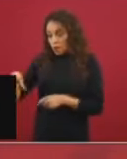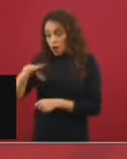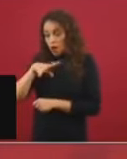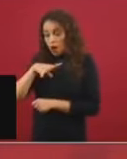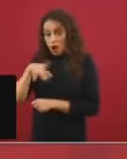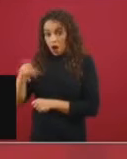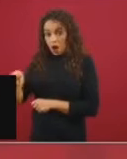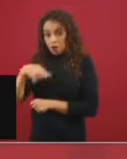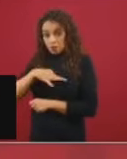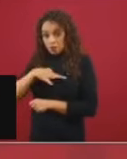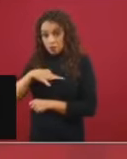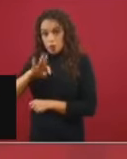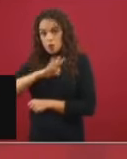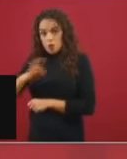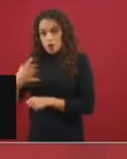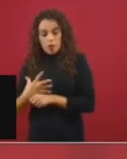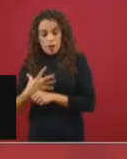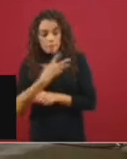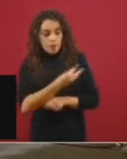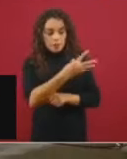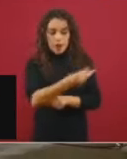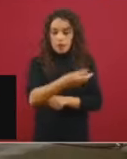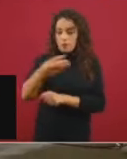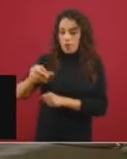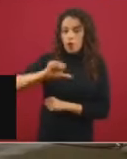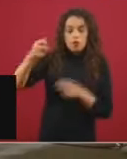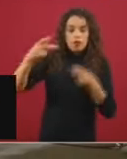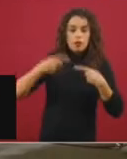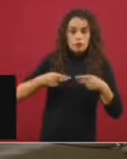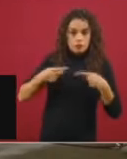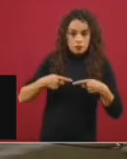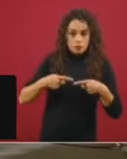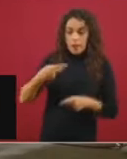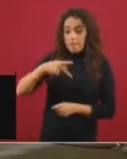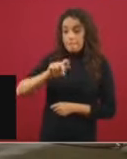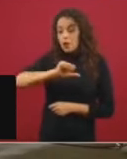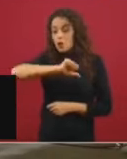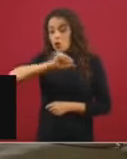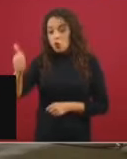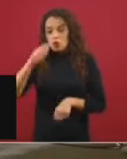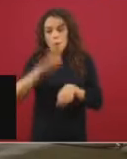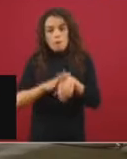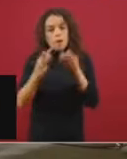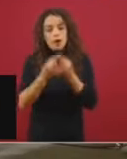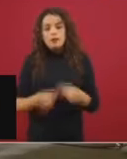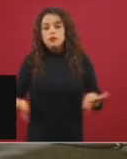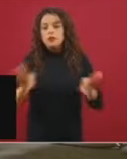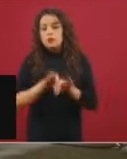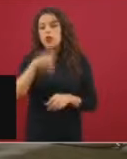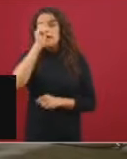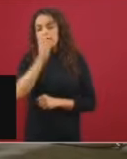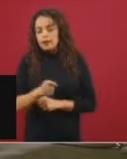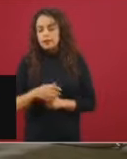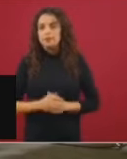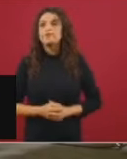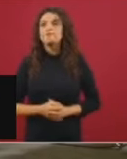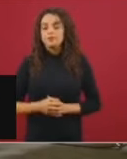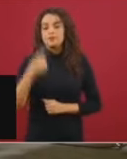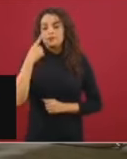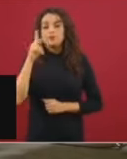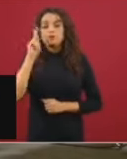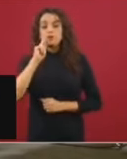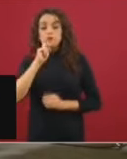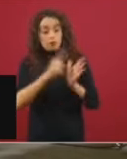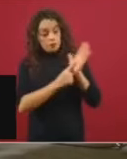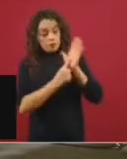contagie a otras. Y hay un elemento que es crucial y es donde la evidencia científica tiene